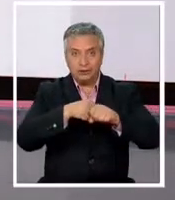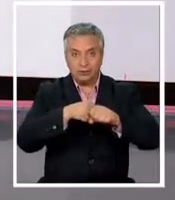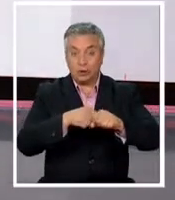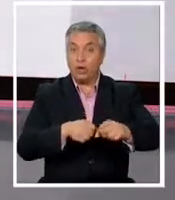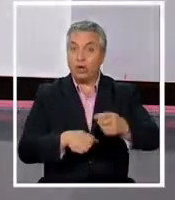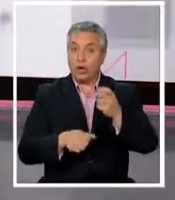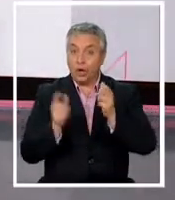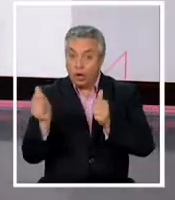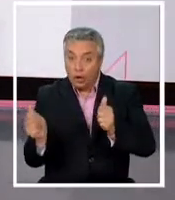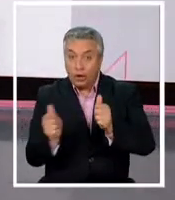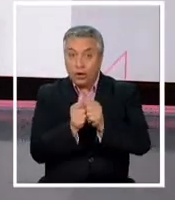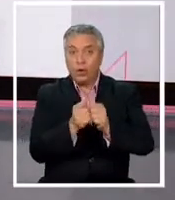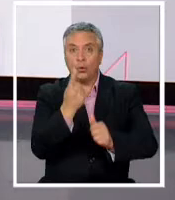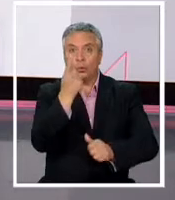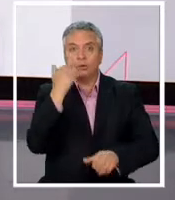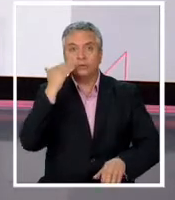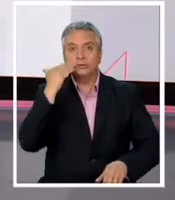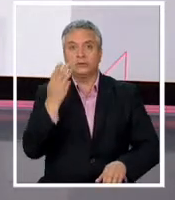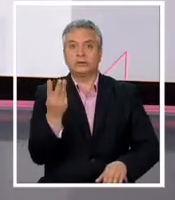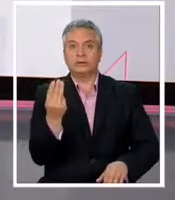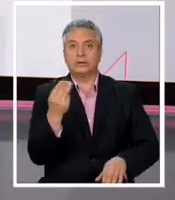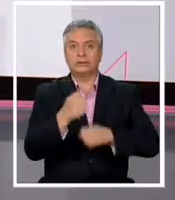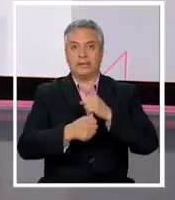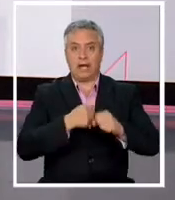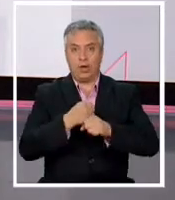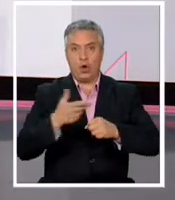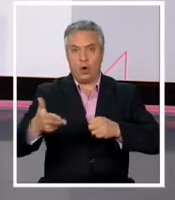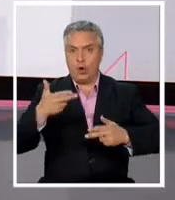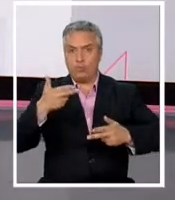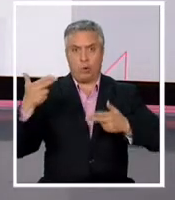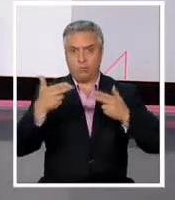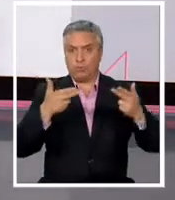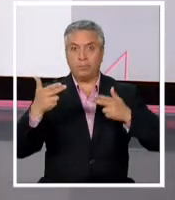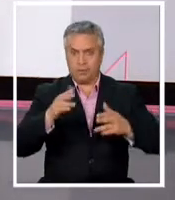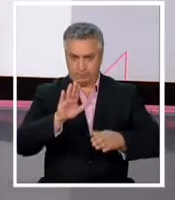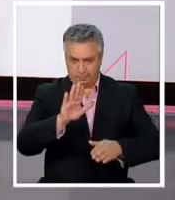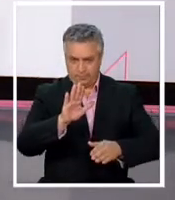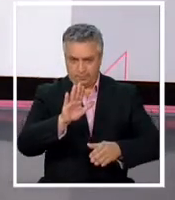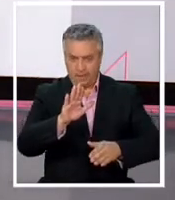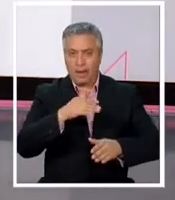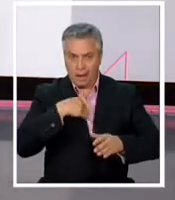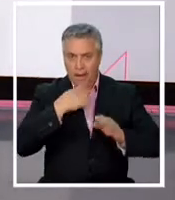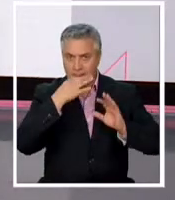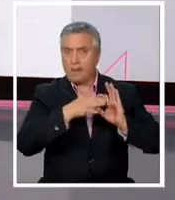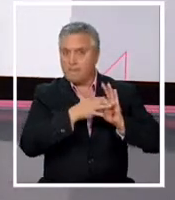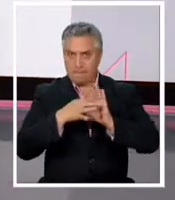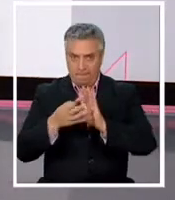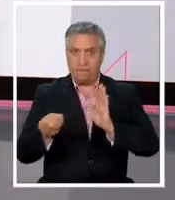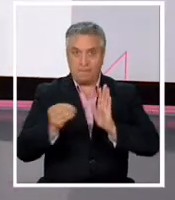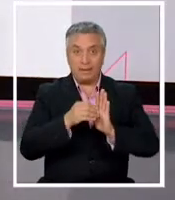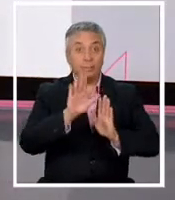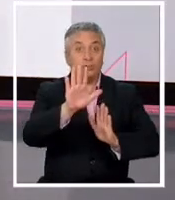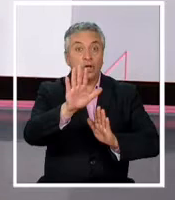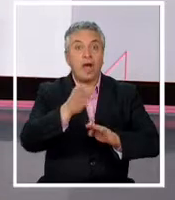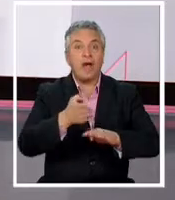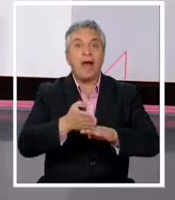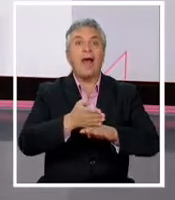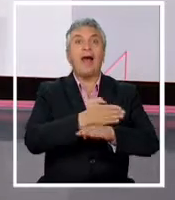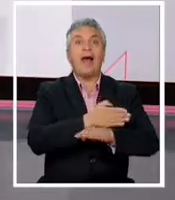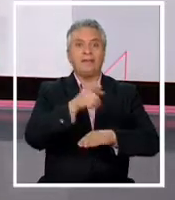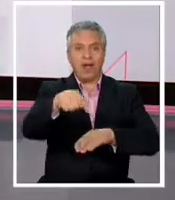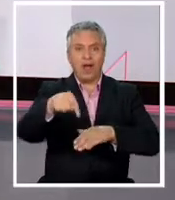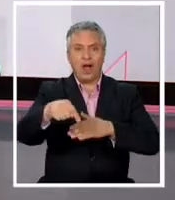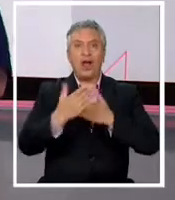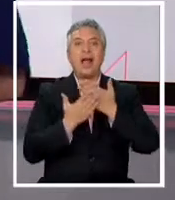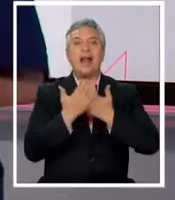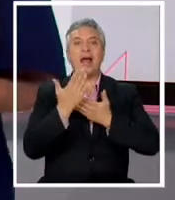En el hecho hubo disparos, y le vamos a contar en algún instante más de eso. Pero antes, déjeme contarle lo que usted sintió probablemente durante la